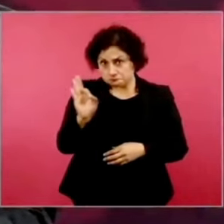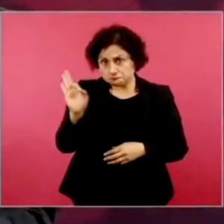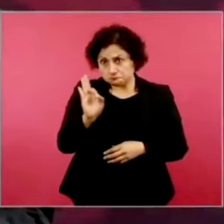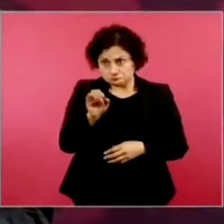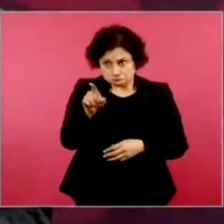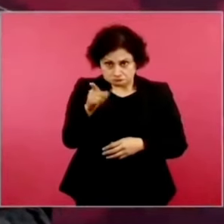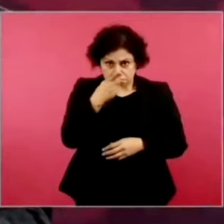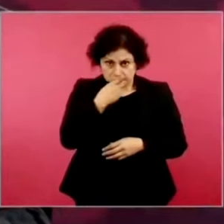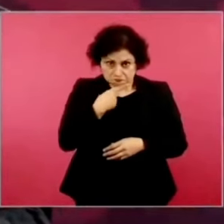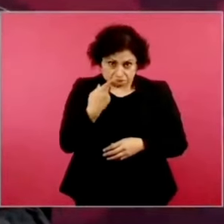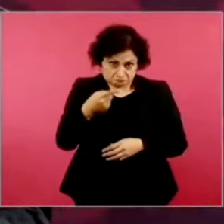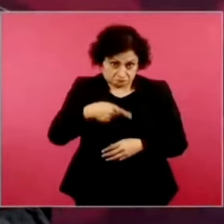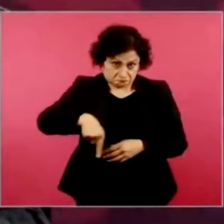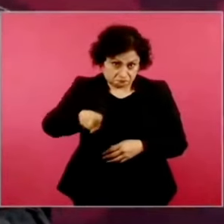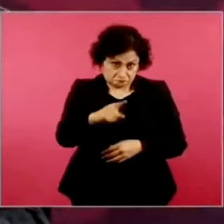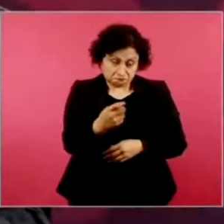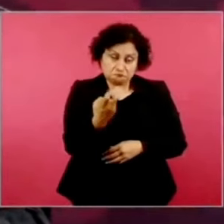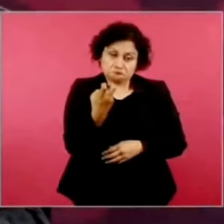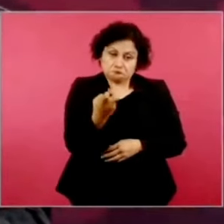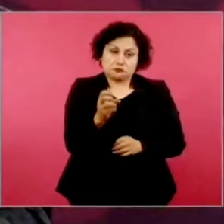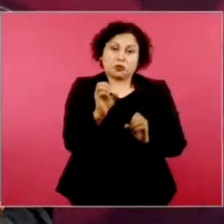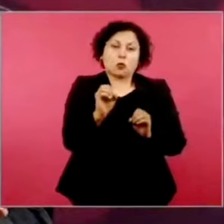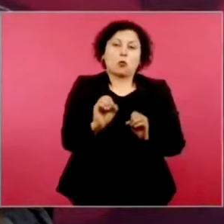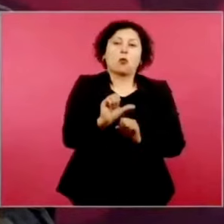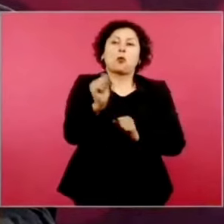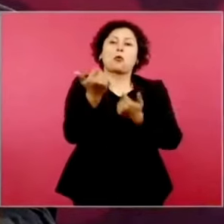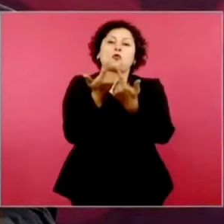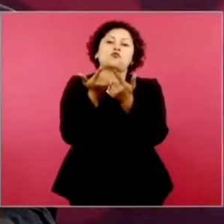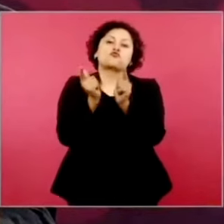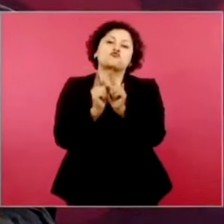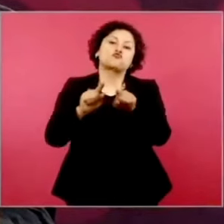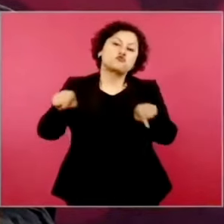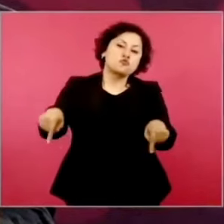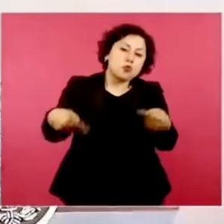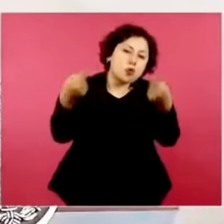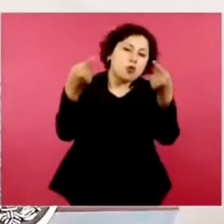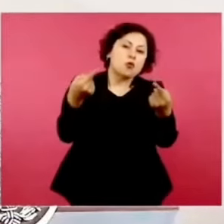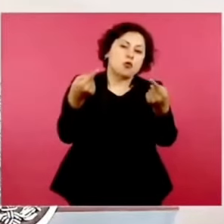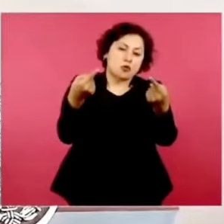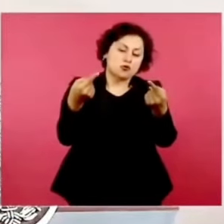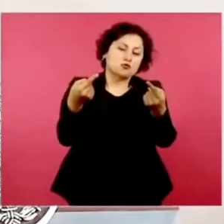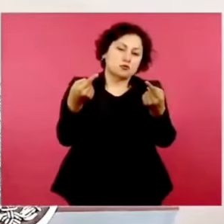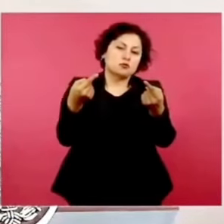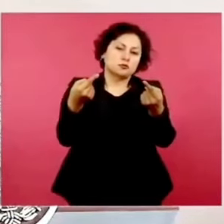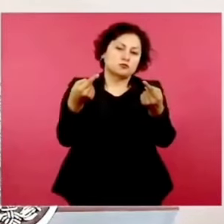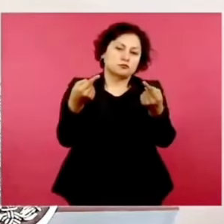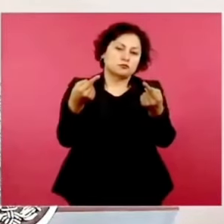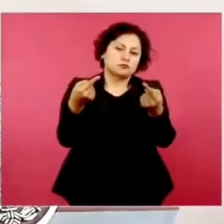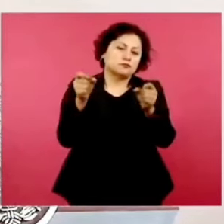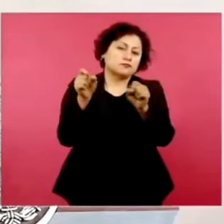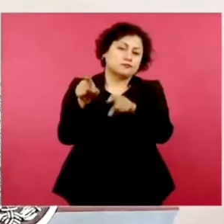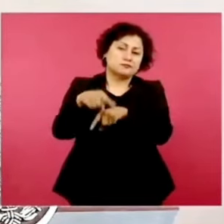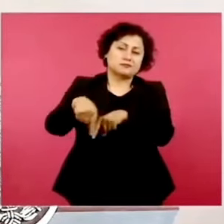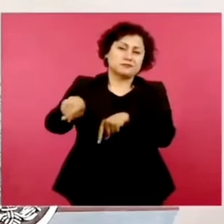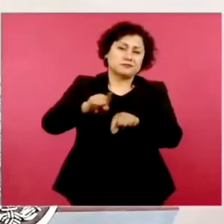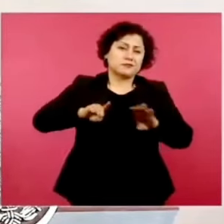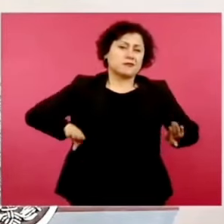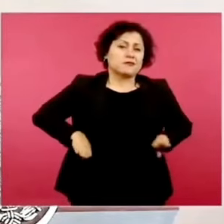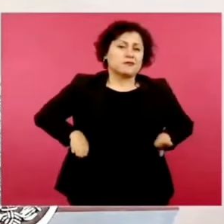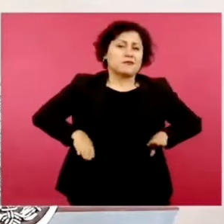grupos opositores del bloque conservador.